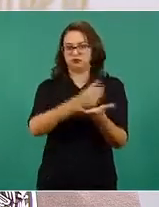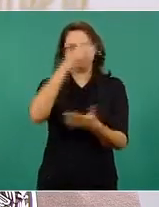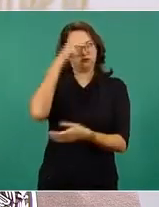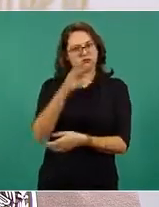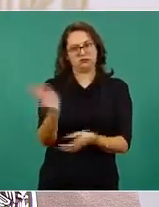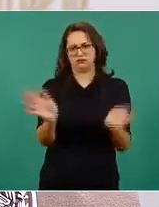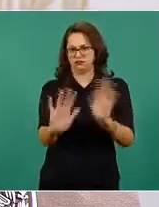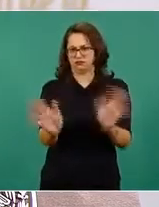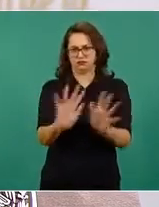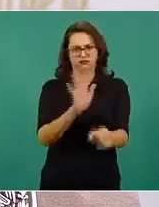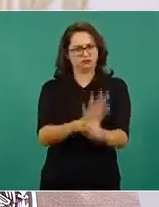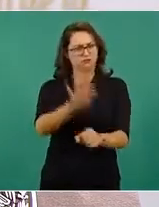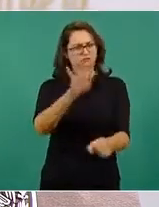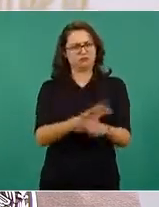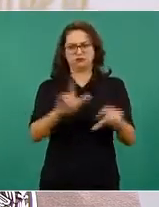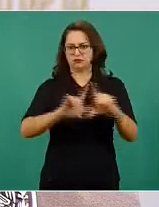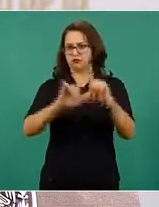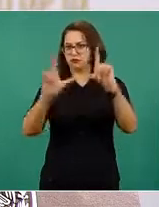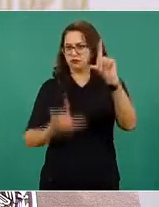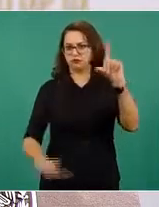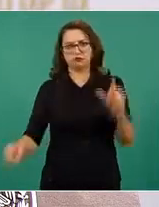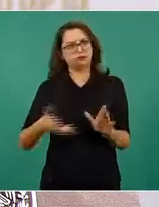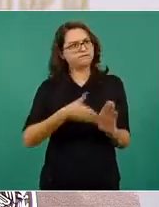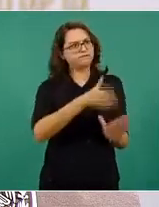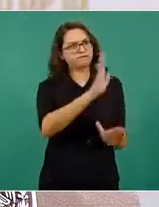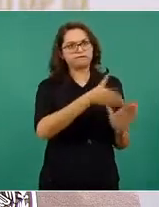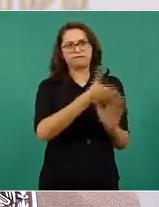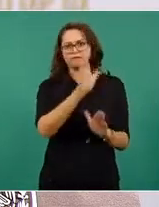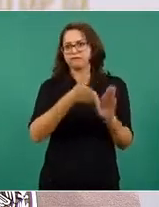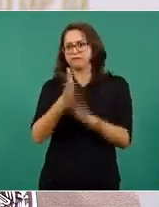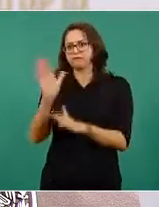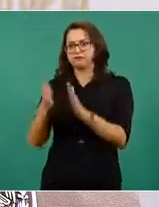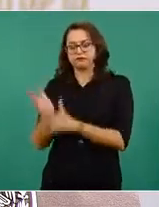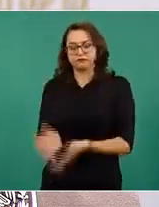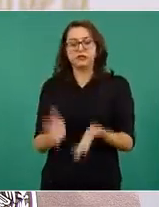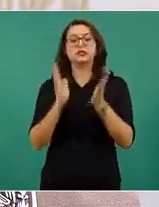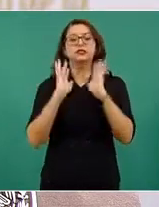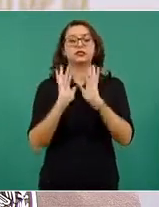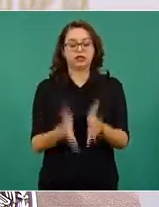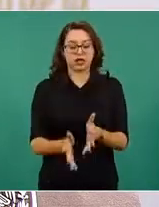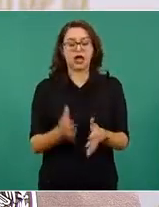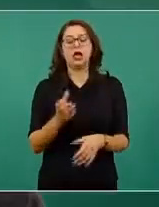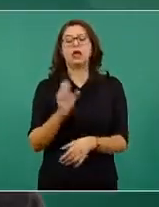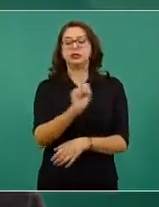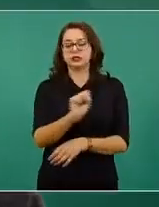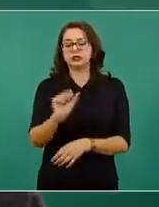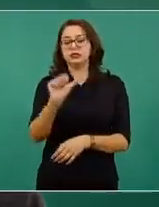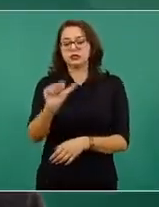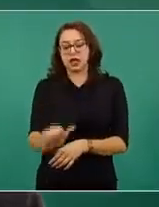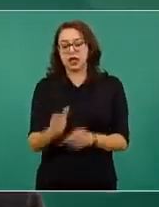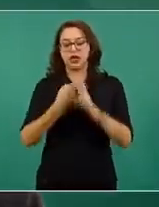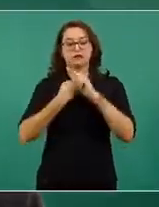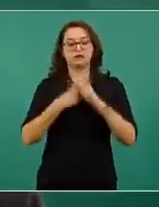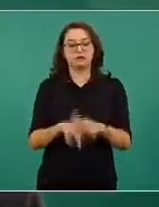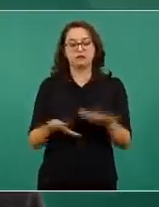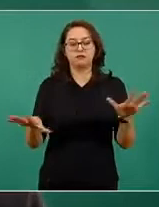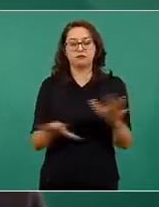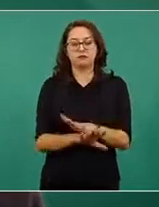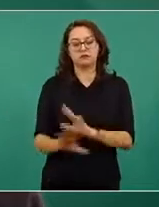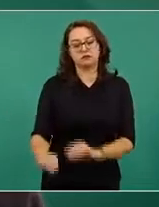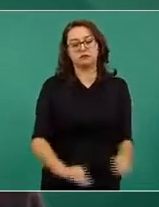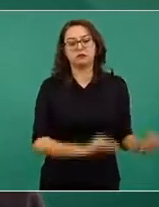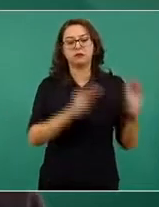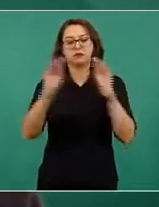Mexicana, la Secretaría de Salud inició su traslado a la ciudad de Acapulco, Guerrero, a partir del 3 de